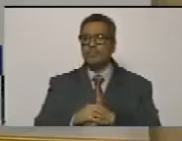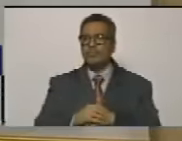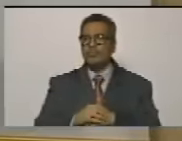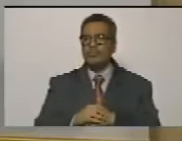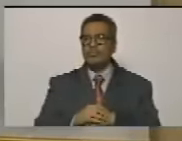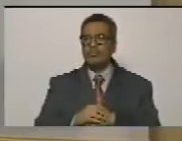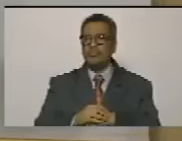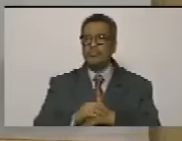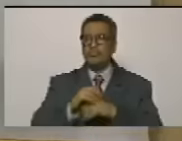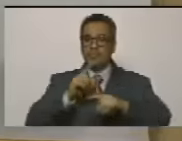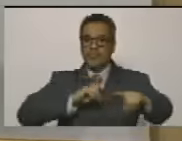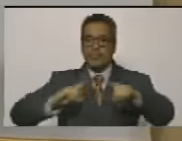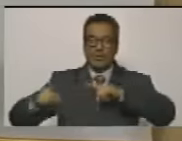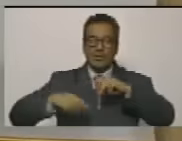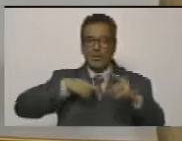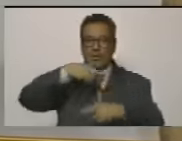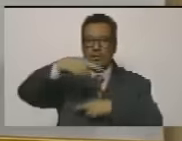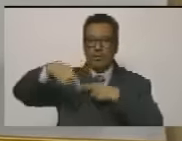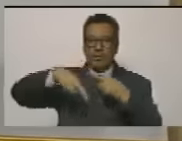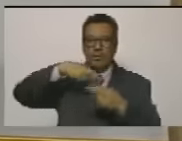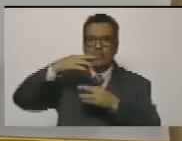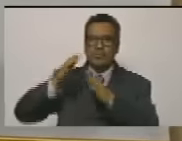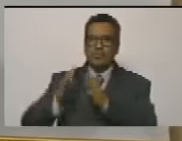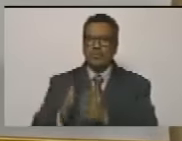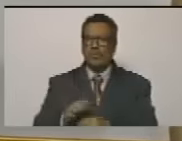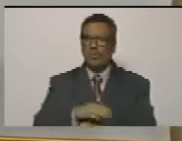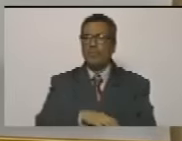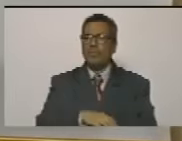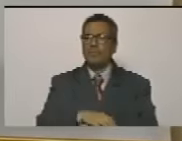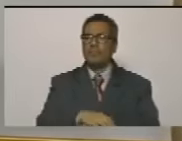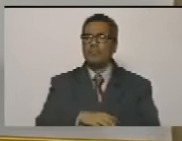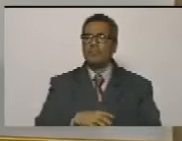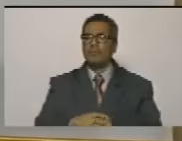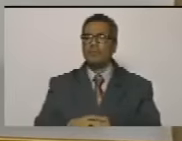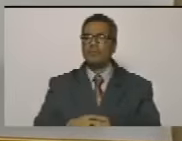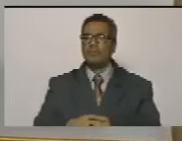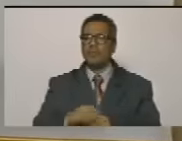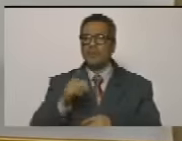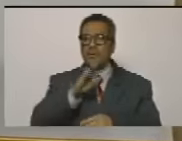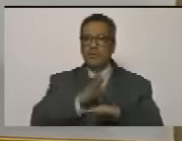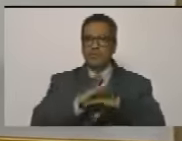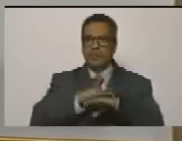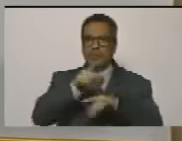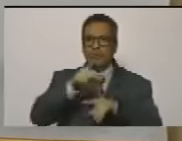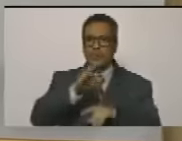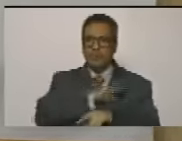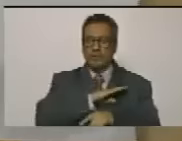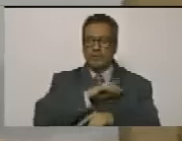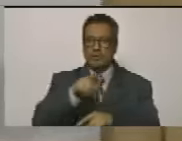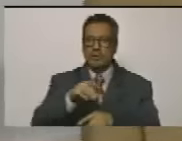de dirigentes revolucionarios y somos culpables de eso